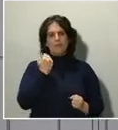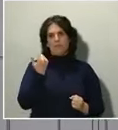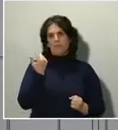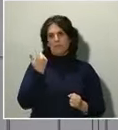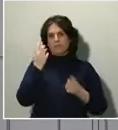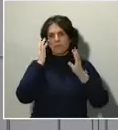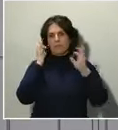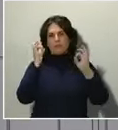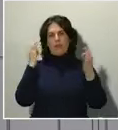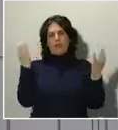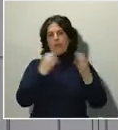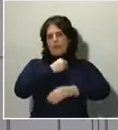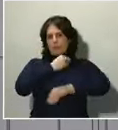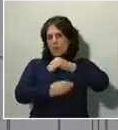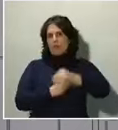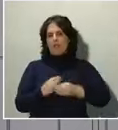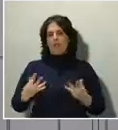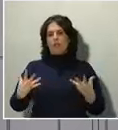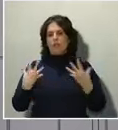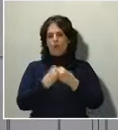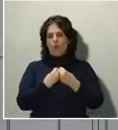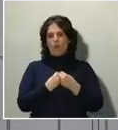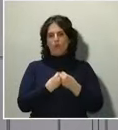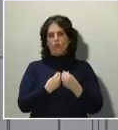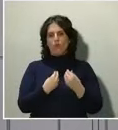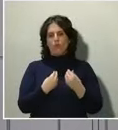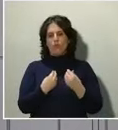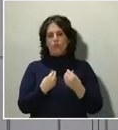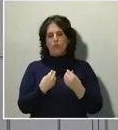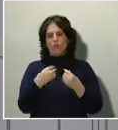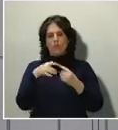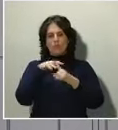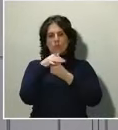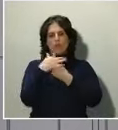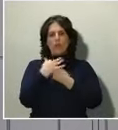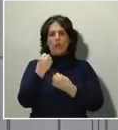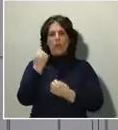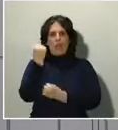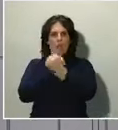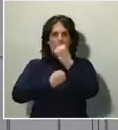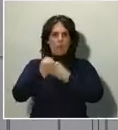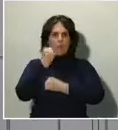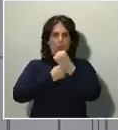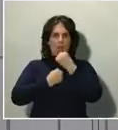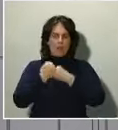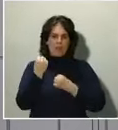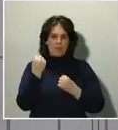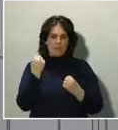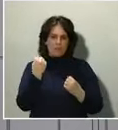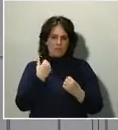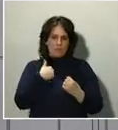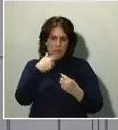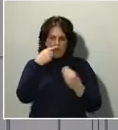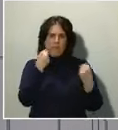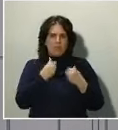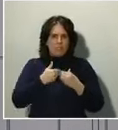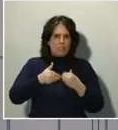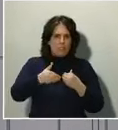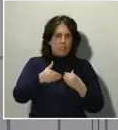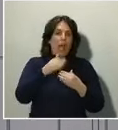las previsiones económicas que ahora mismo, lógicamente, no tiene ningún organismo porque es muy difícil evaluar cuál es